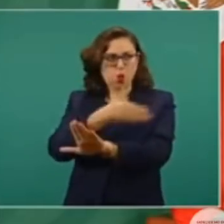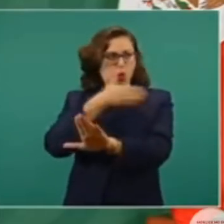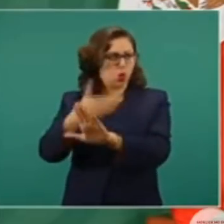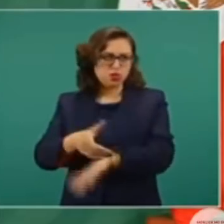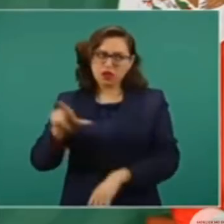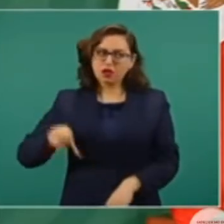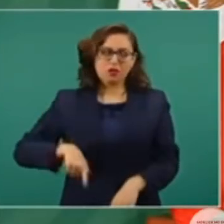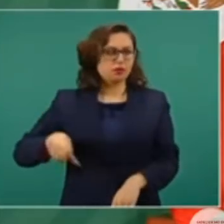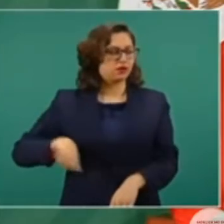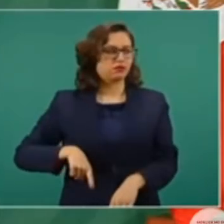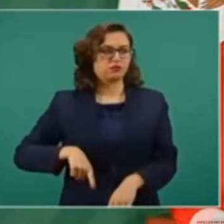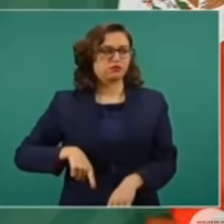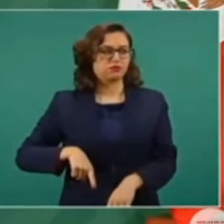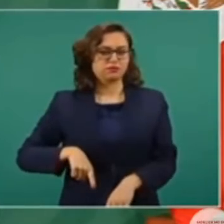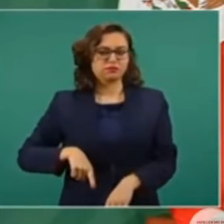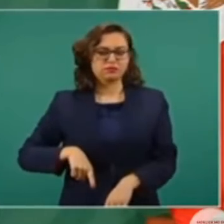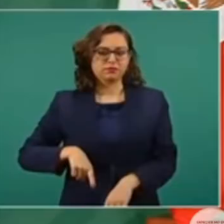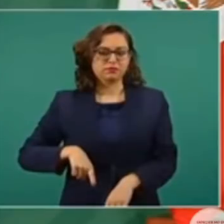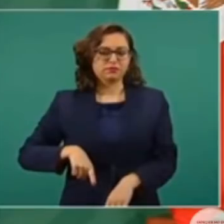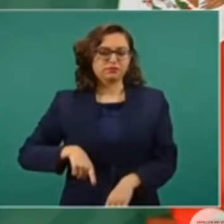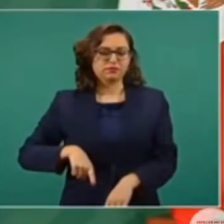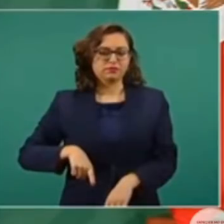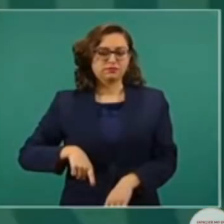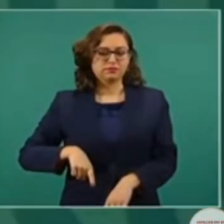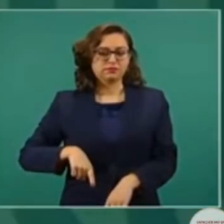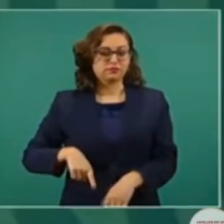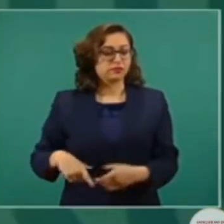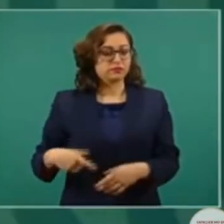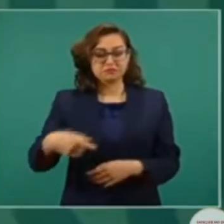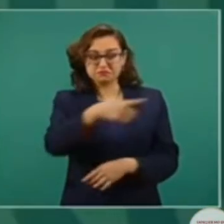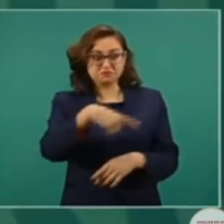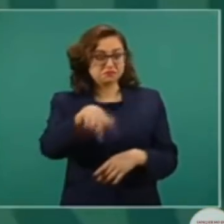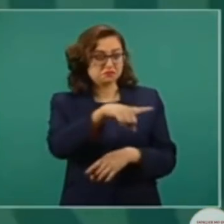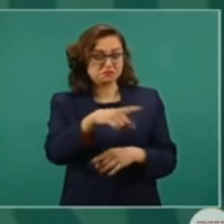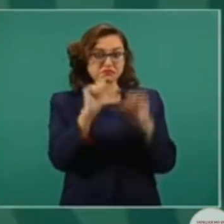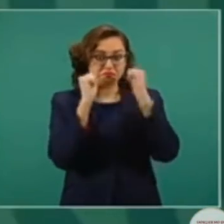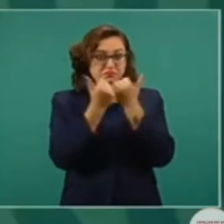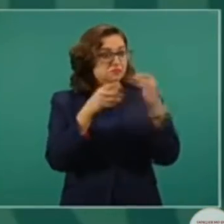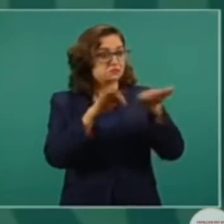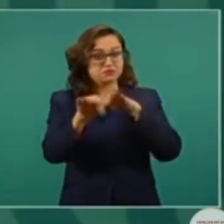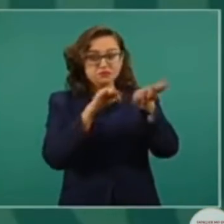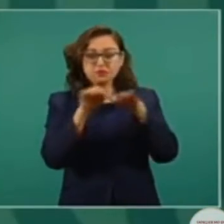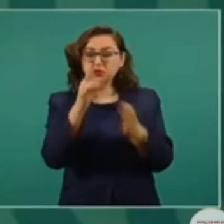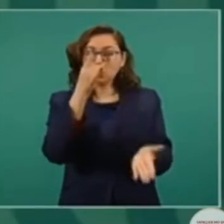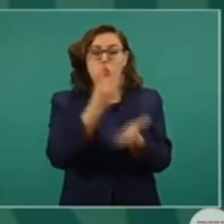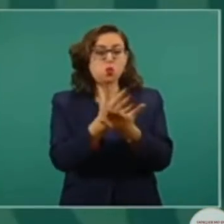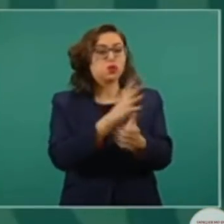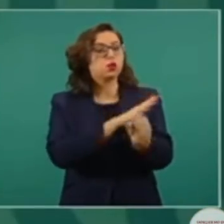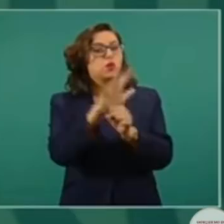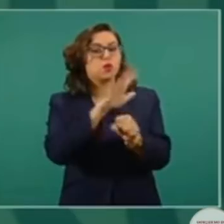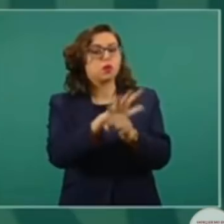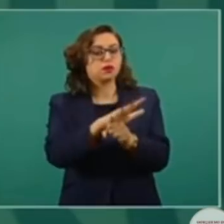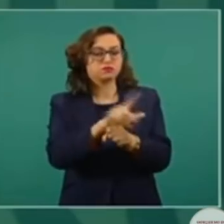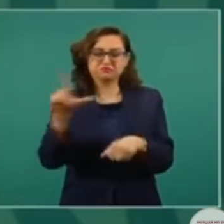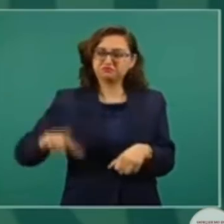propósito, su única tarea es